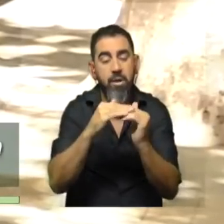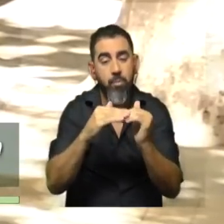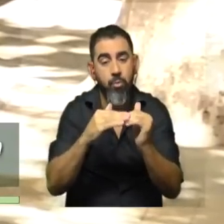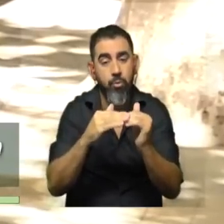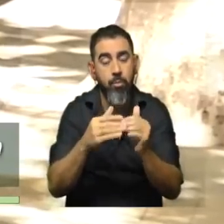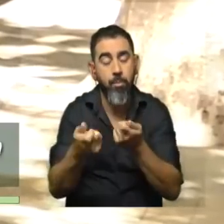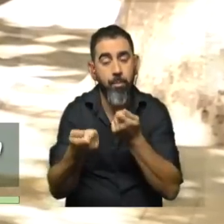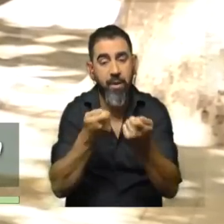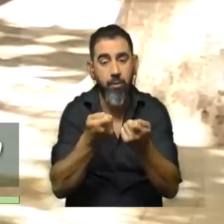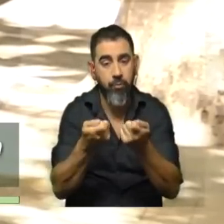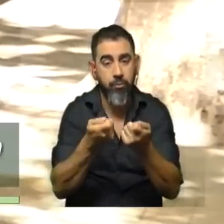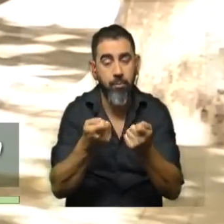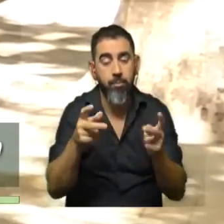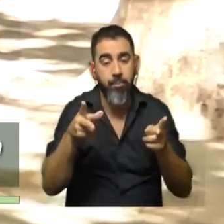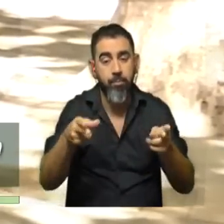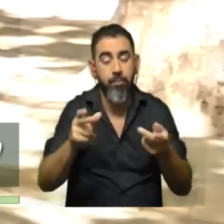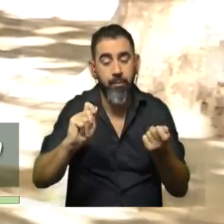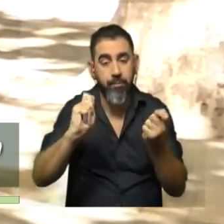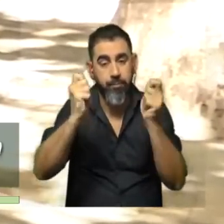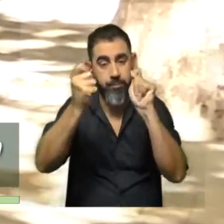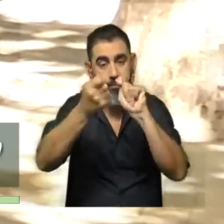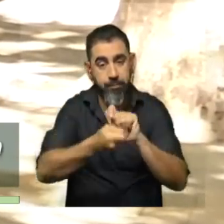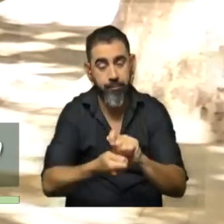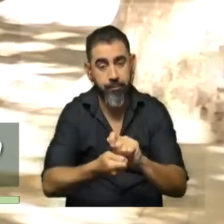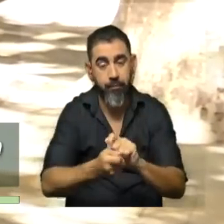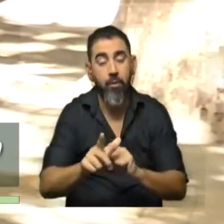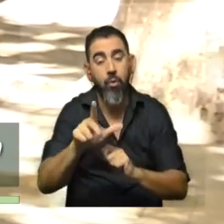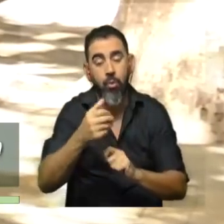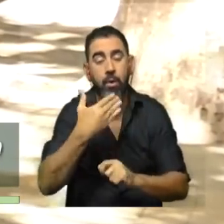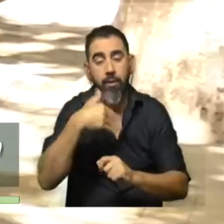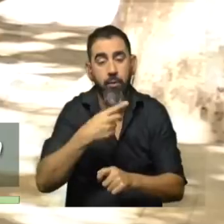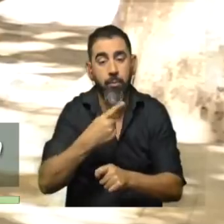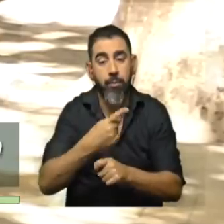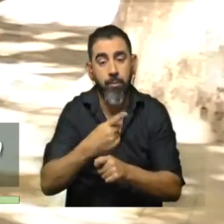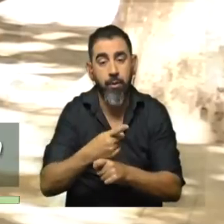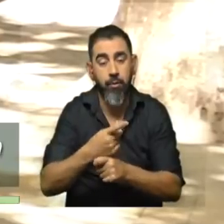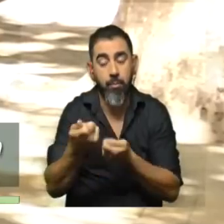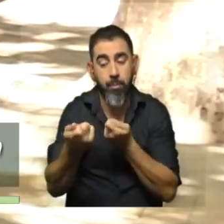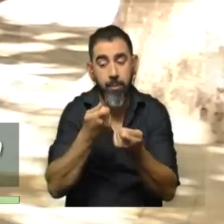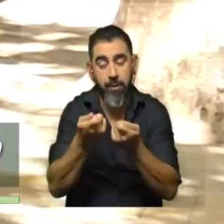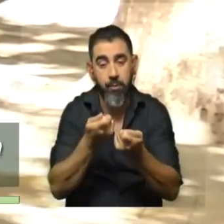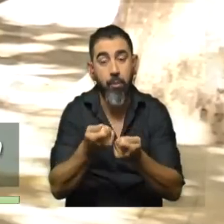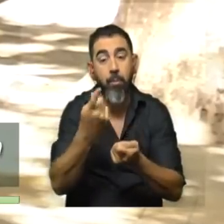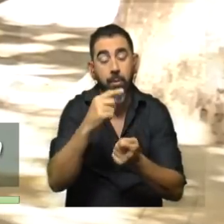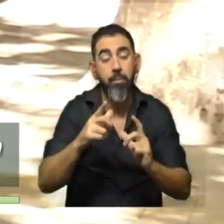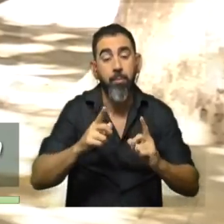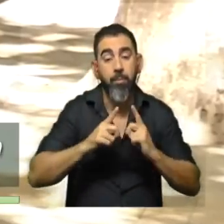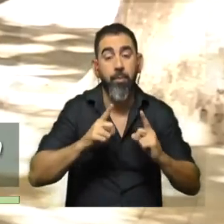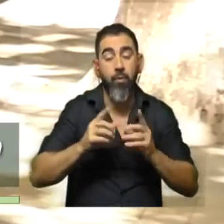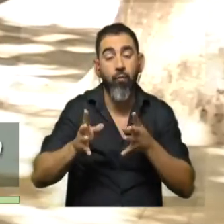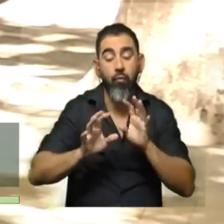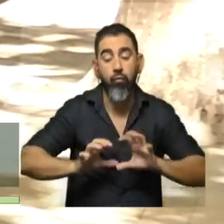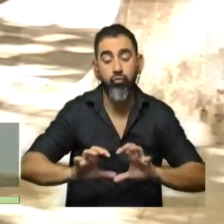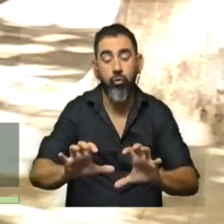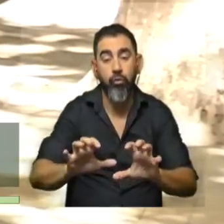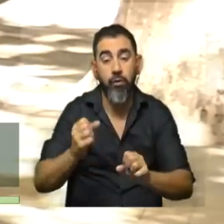Que sea un periodo de transición, que obviamente entendemos que primero hay que pasar por este fideicomiso, pero lo que esperamos es que estos funcionarios